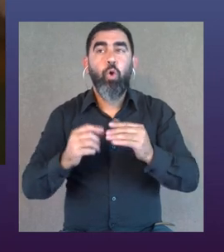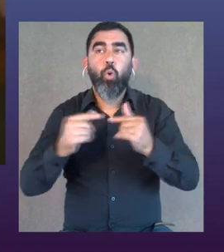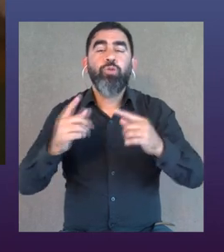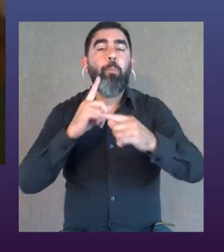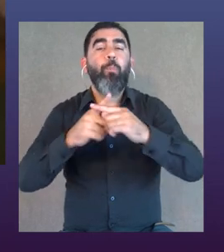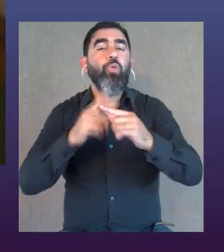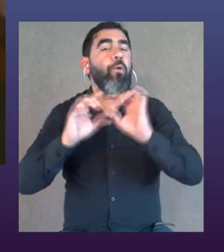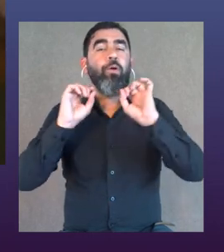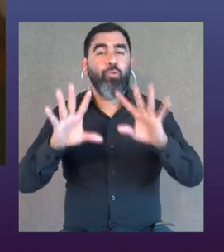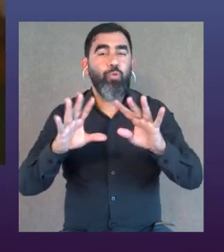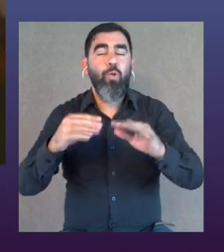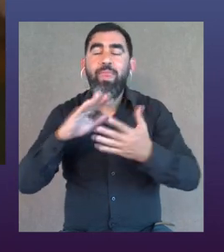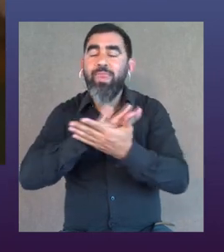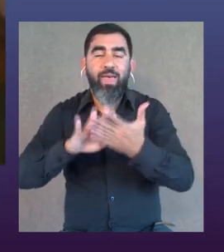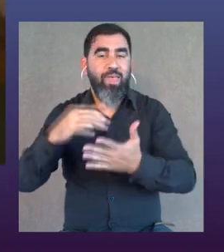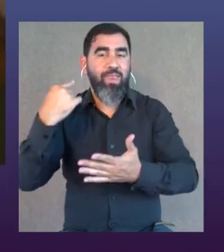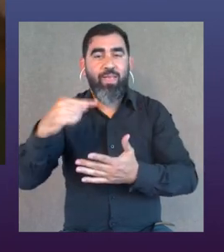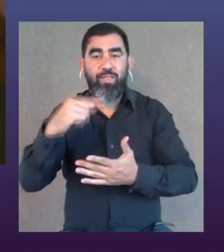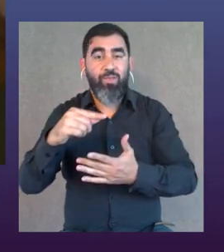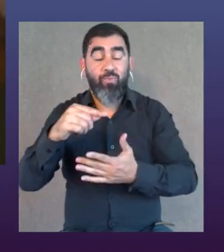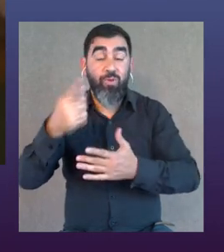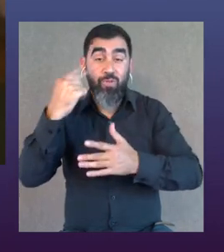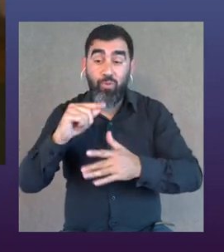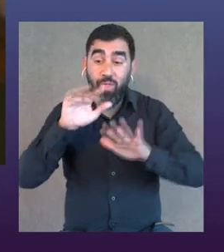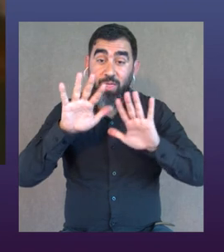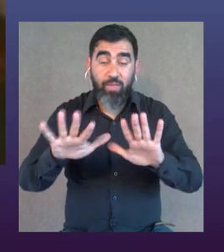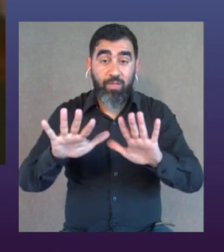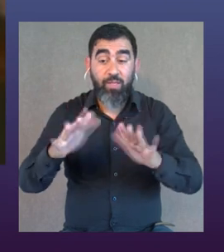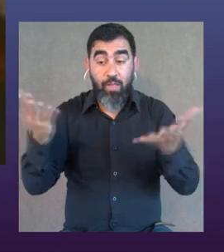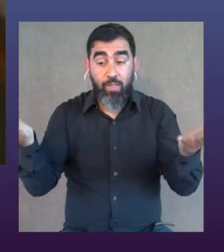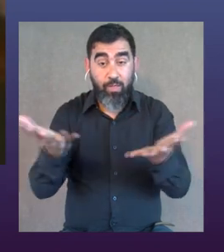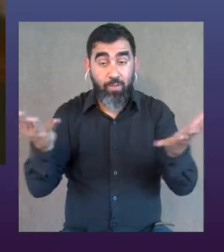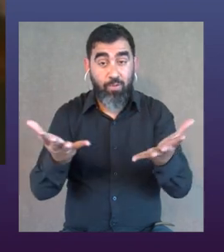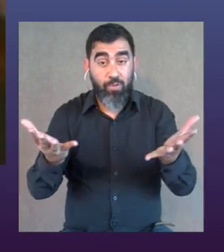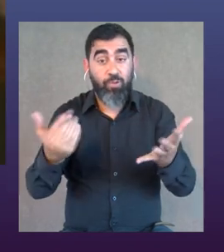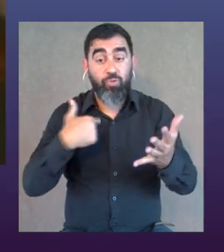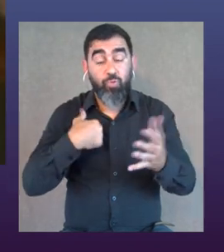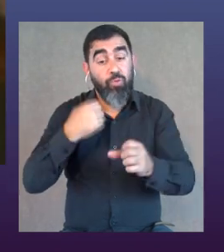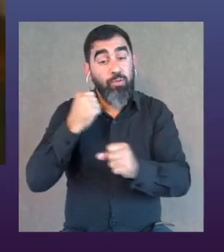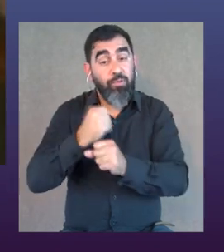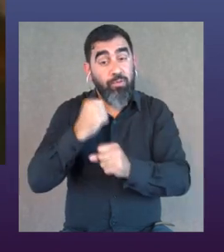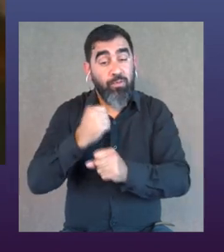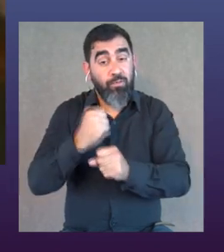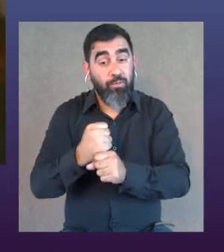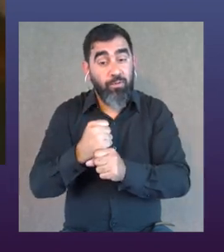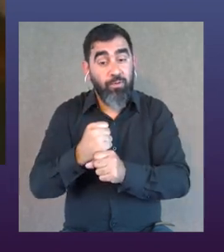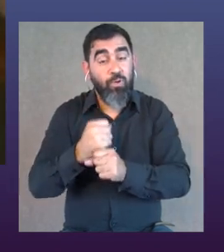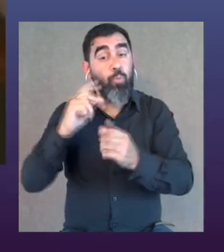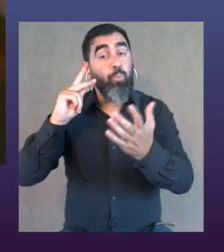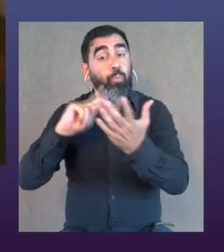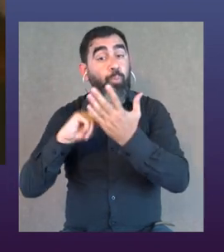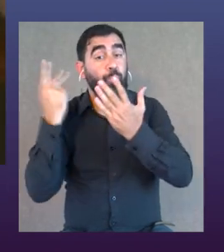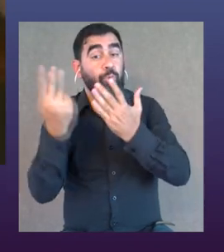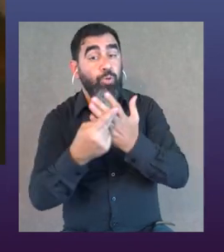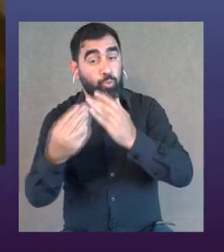suma. Entonces, en ese camino es que hoy estoy trabajando